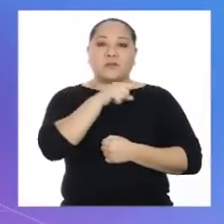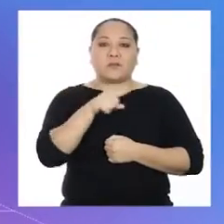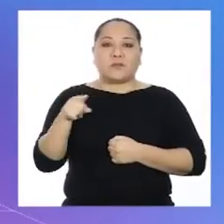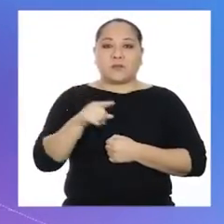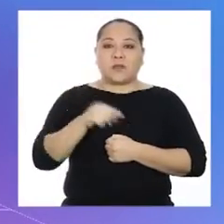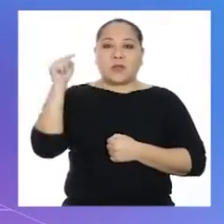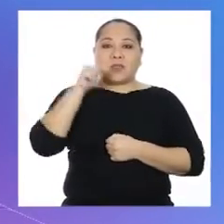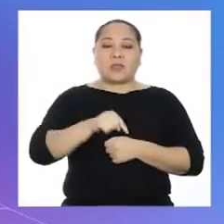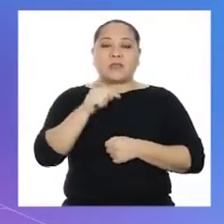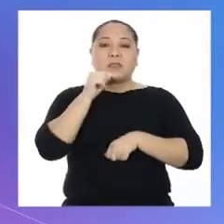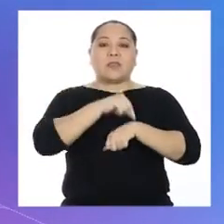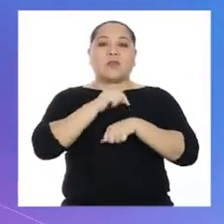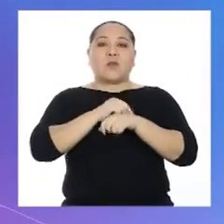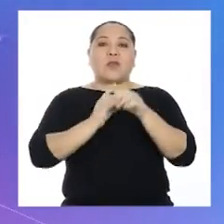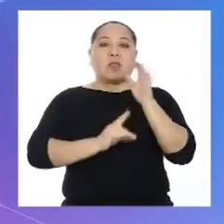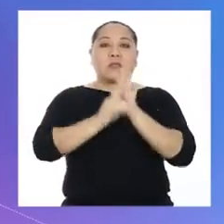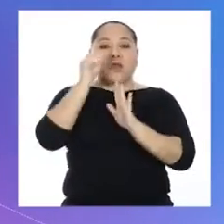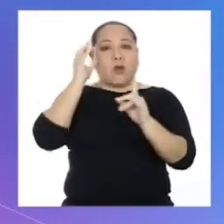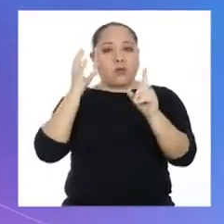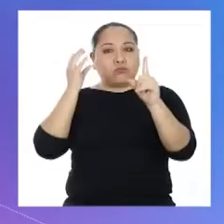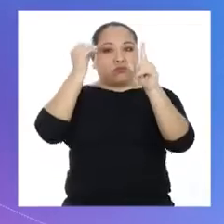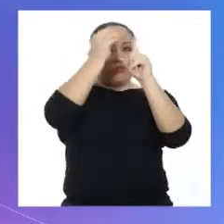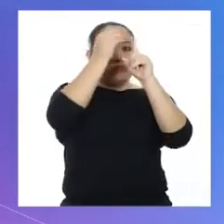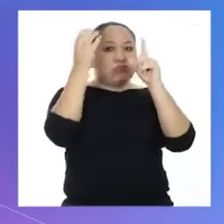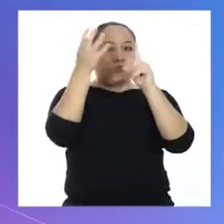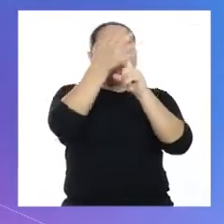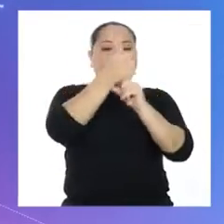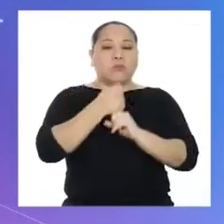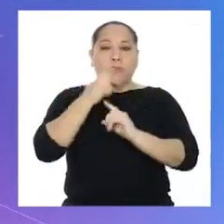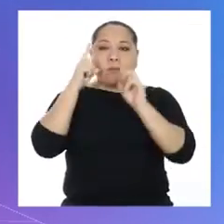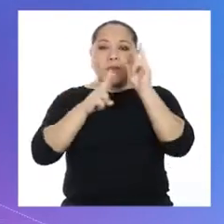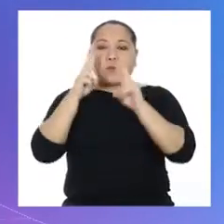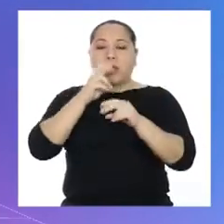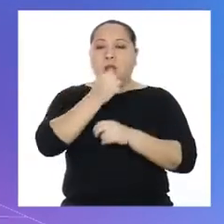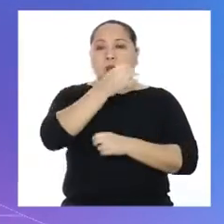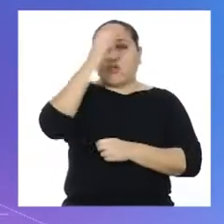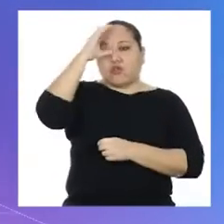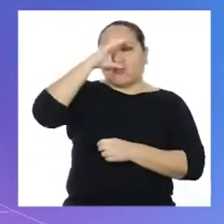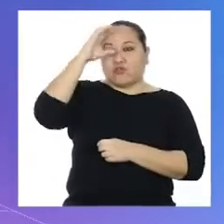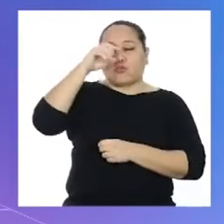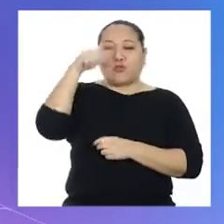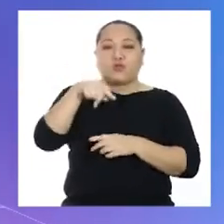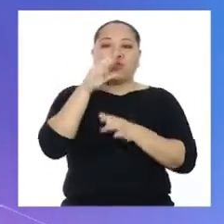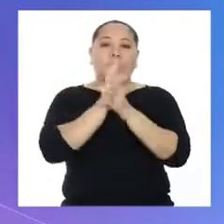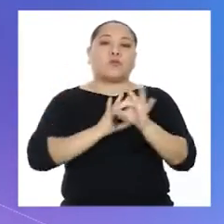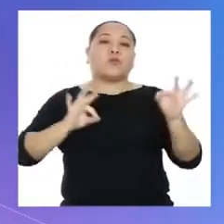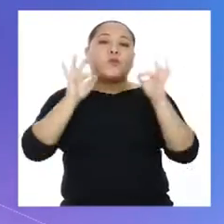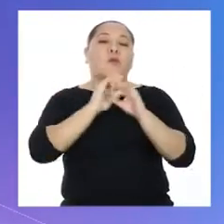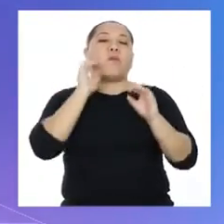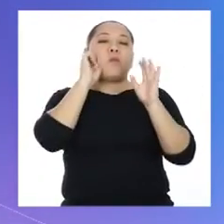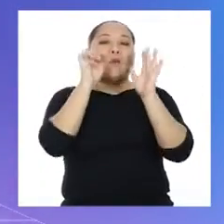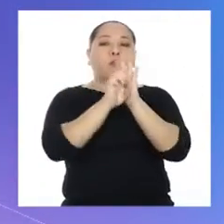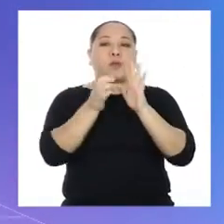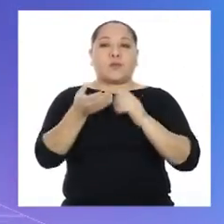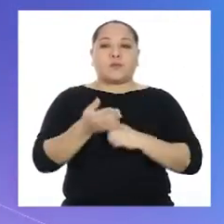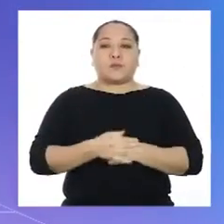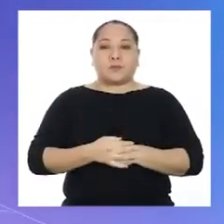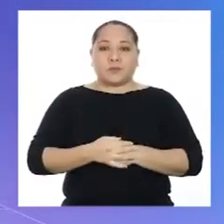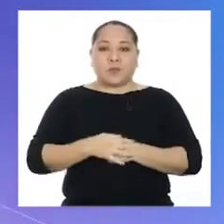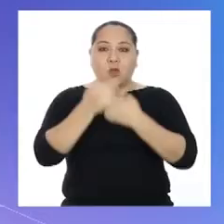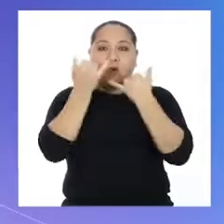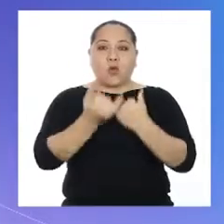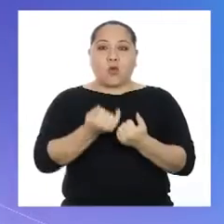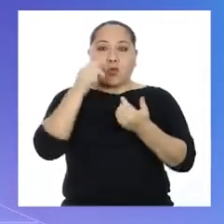y niños, durante el desarrollo del desafío, hemos repasado algunos conceptos importantes. Por